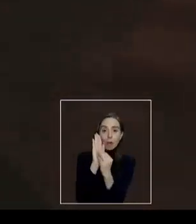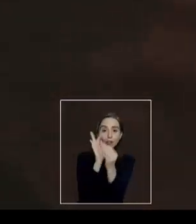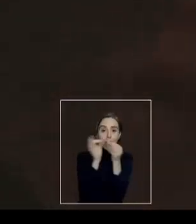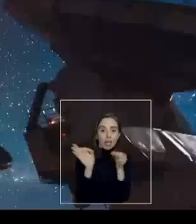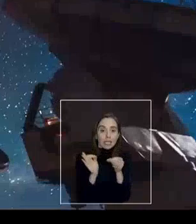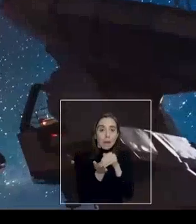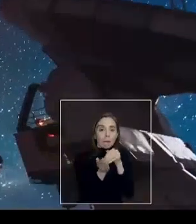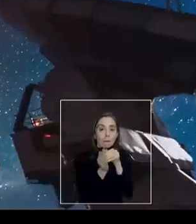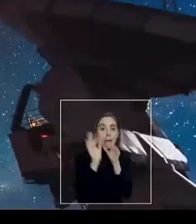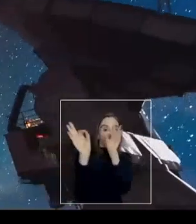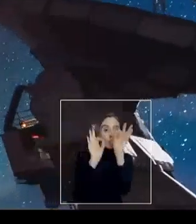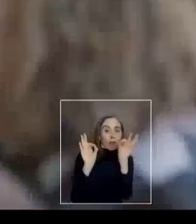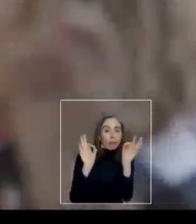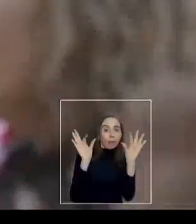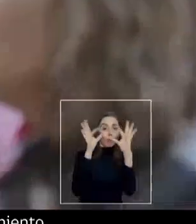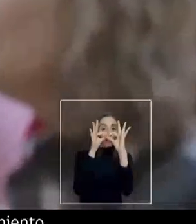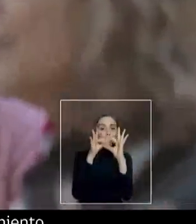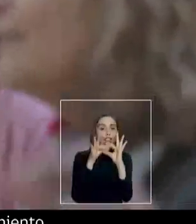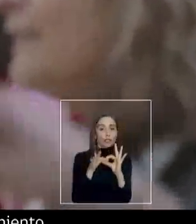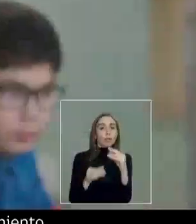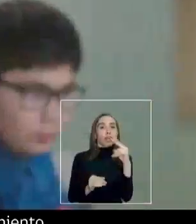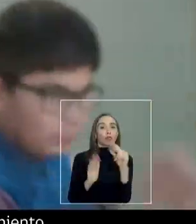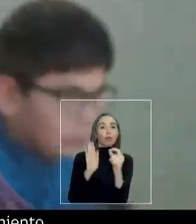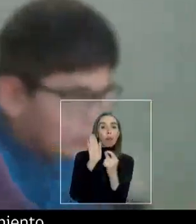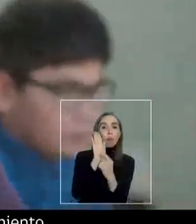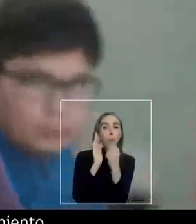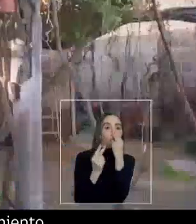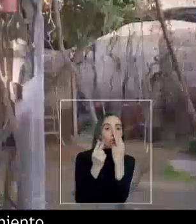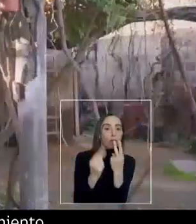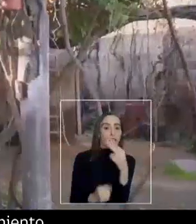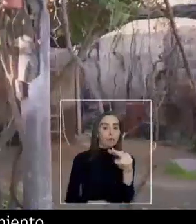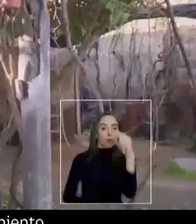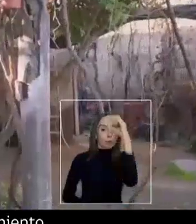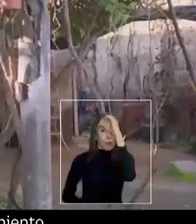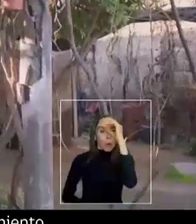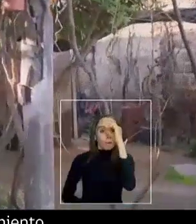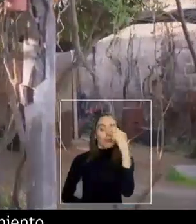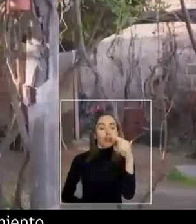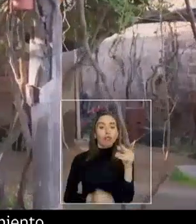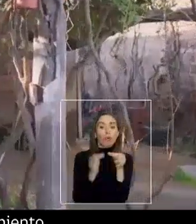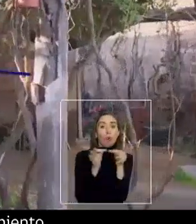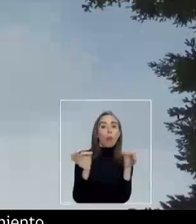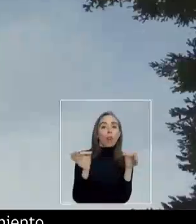Hagamos líneas que unan miles de puntos con tu punto de vista, con tu opinión, con tu línea de pensamiento.